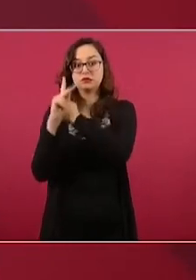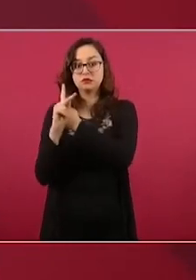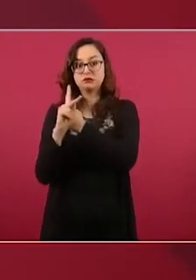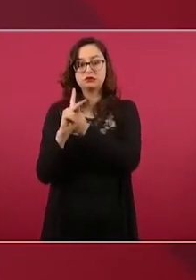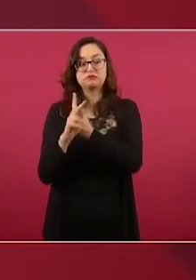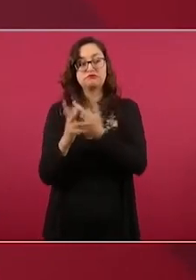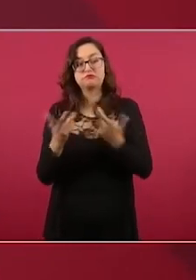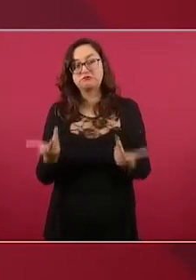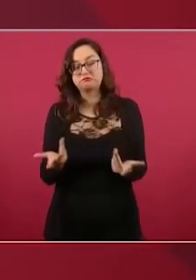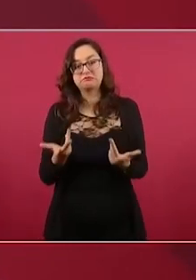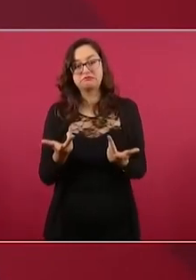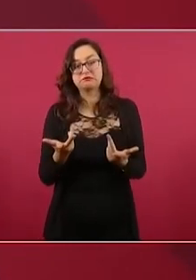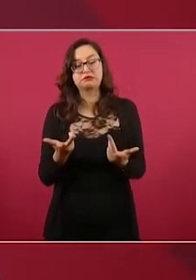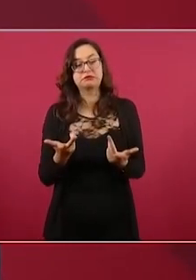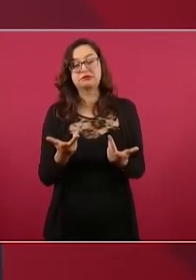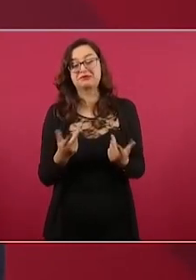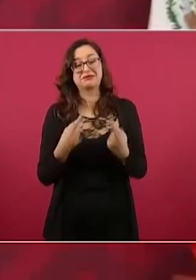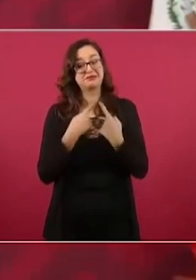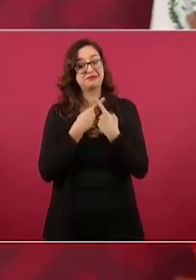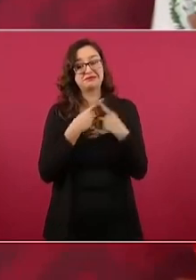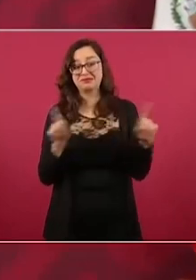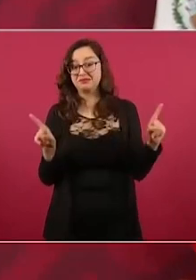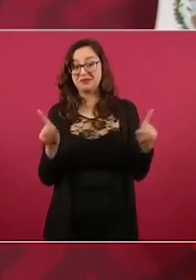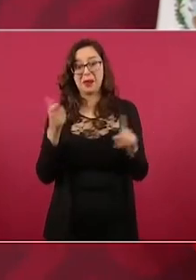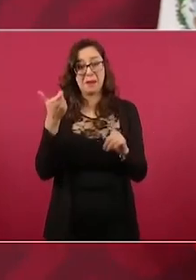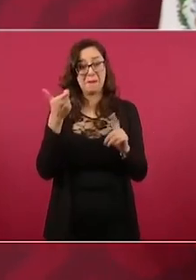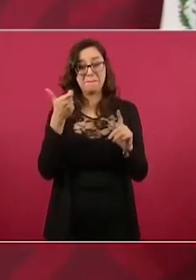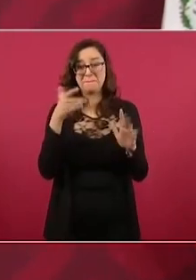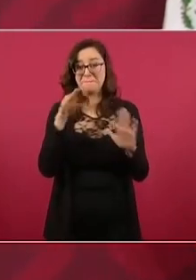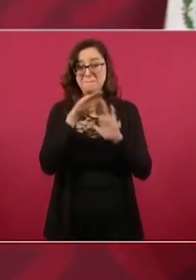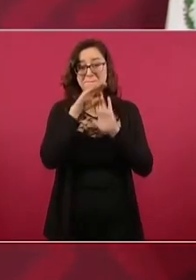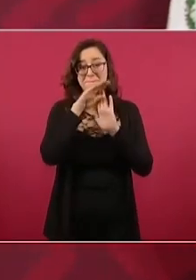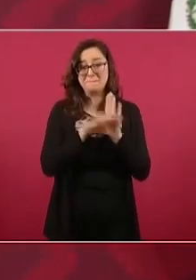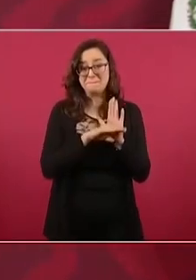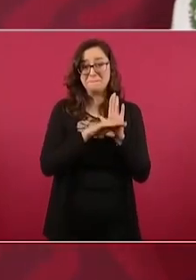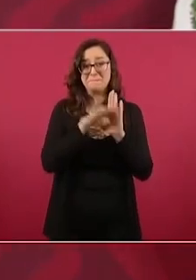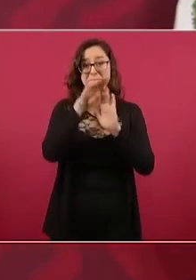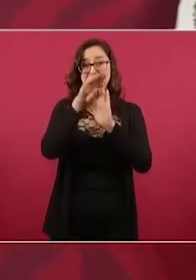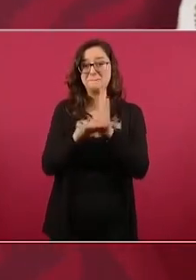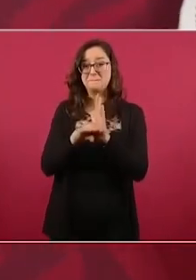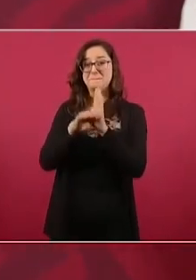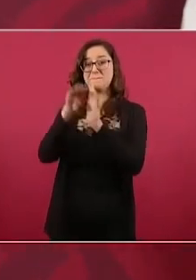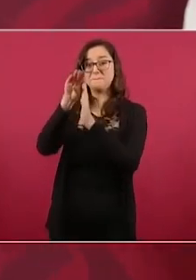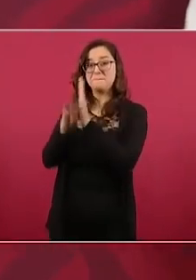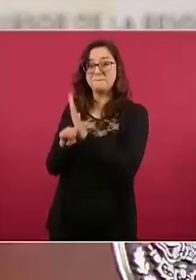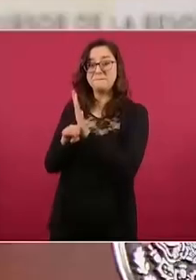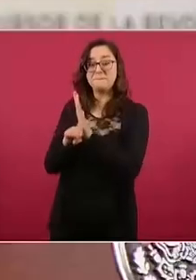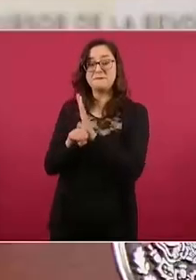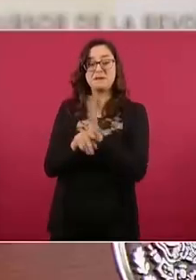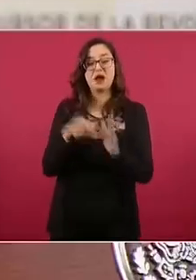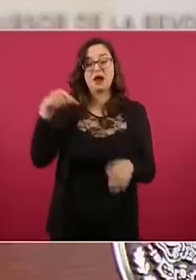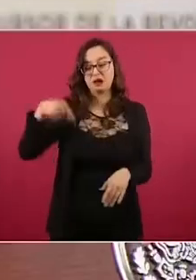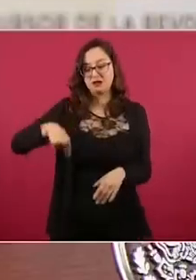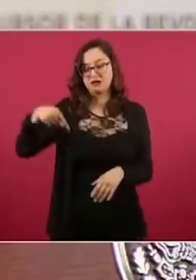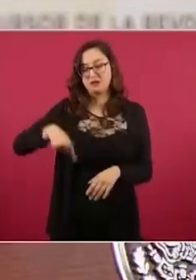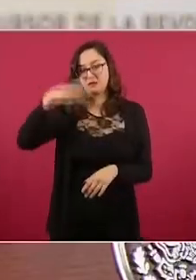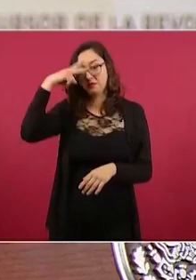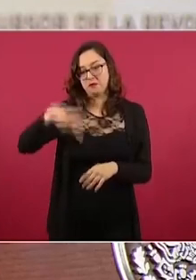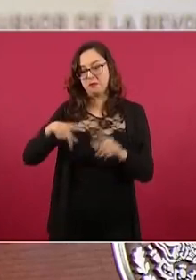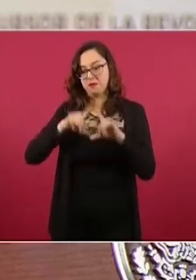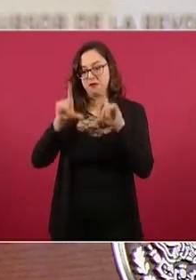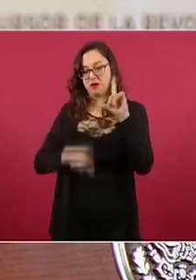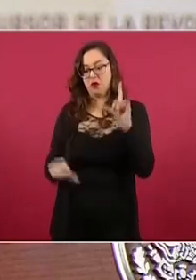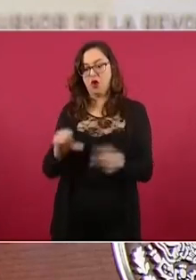se está informando de que se está decreciendo económicamente en México hoy